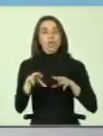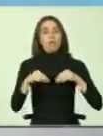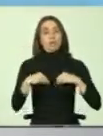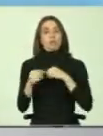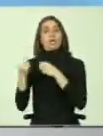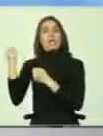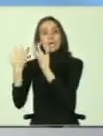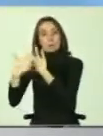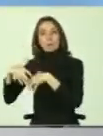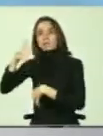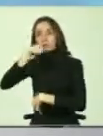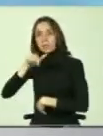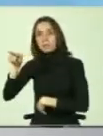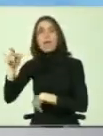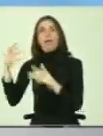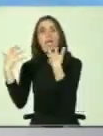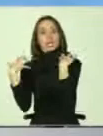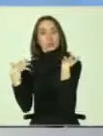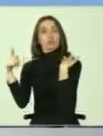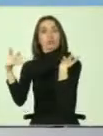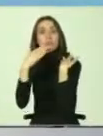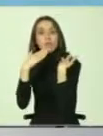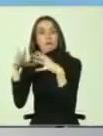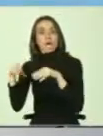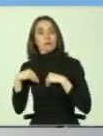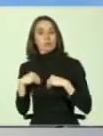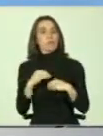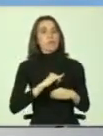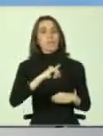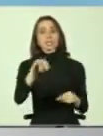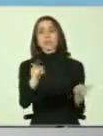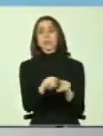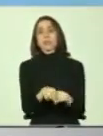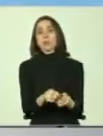privados también asuman su responsabilidad, esto va a seguir en el mismo Estado.